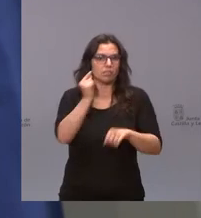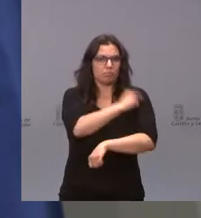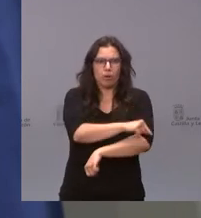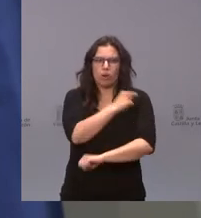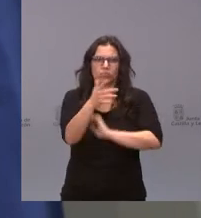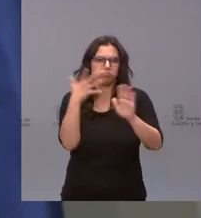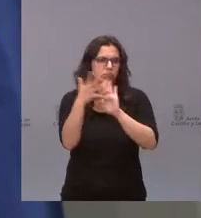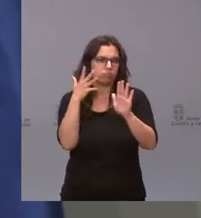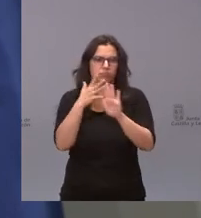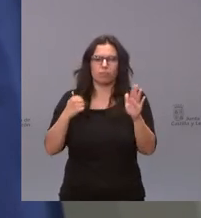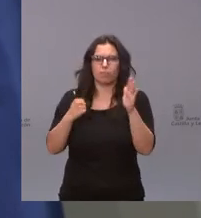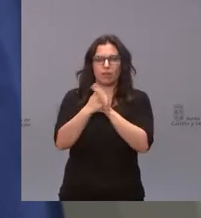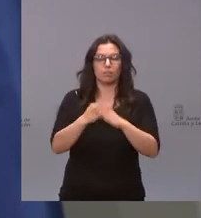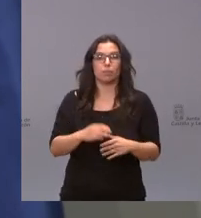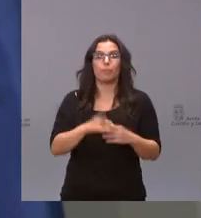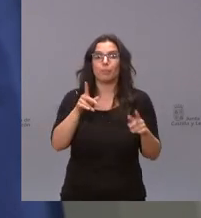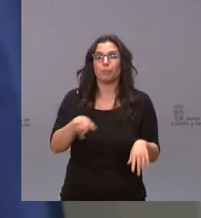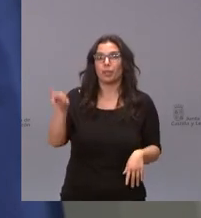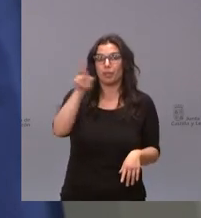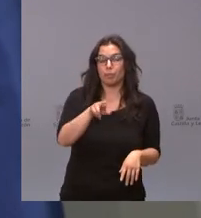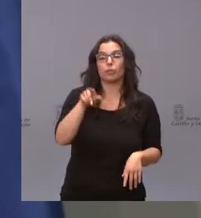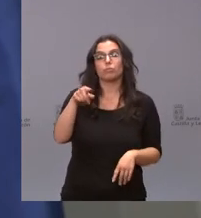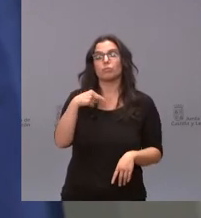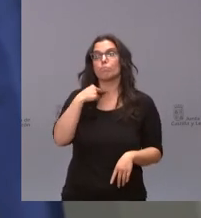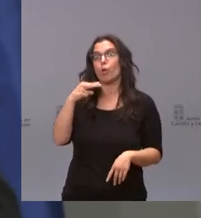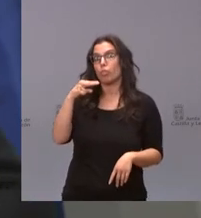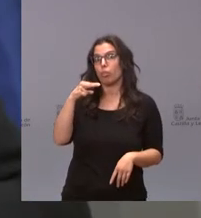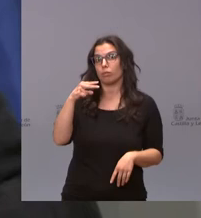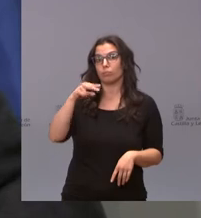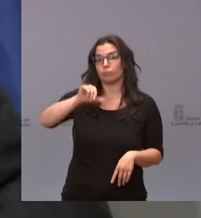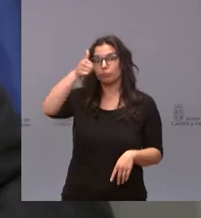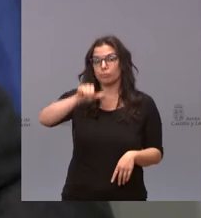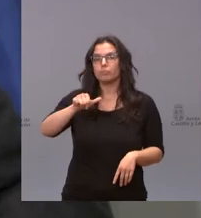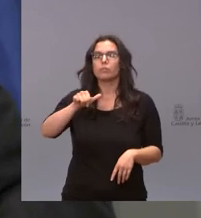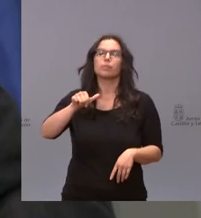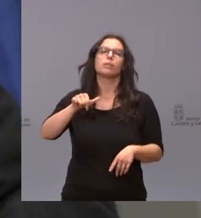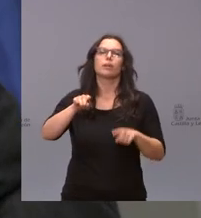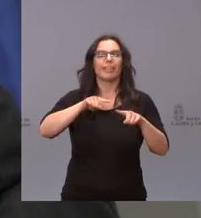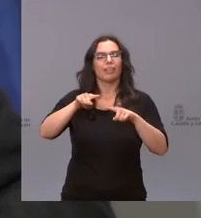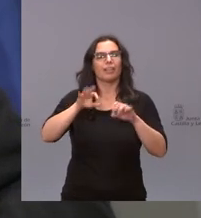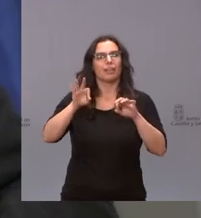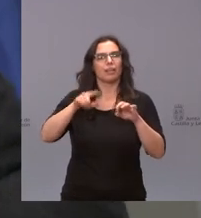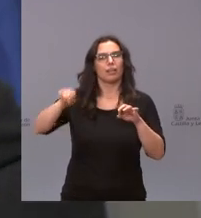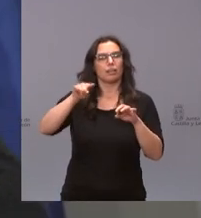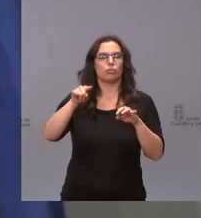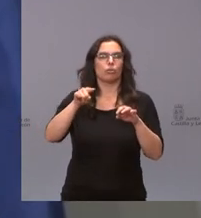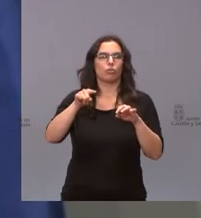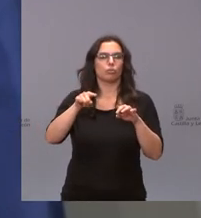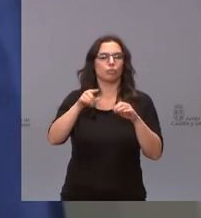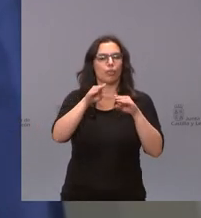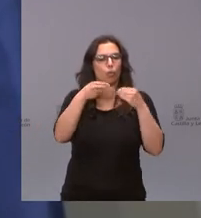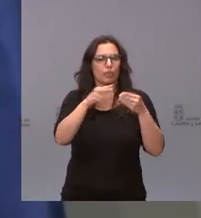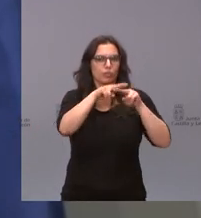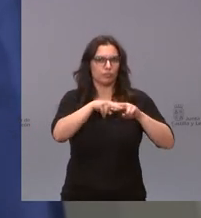más rápido posible pero insisto será la dirección general la que tenga que evaluar en un primer momento este documento